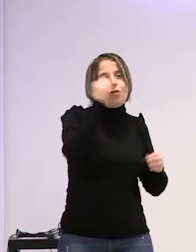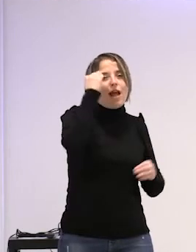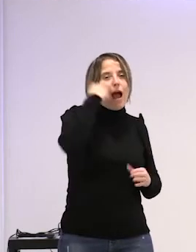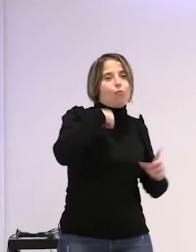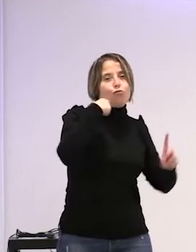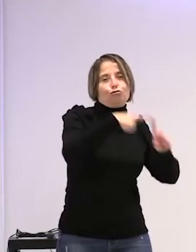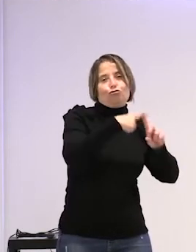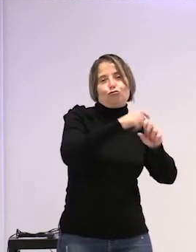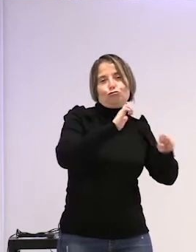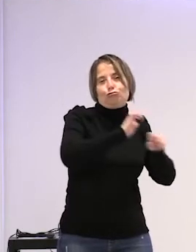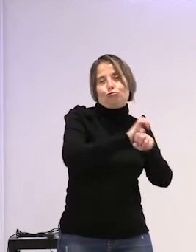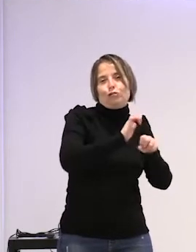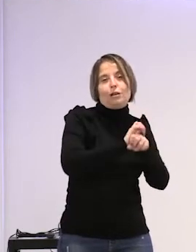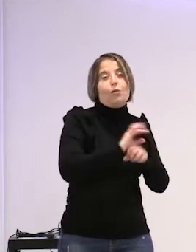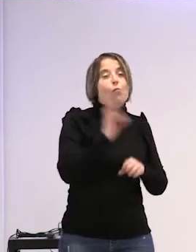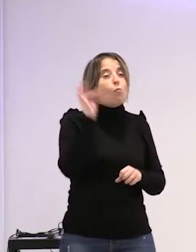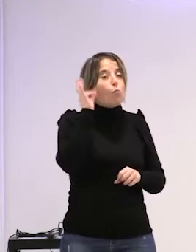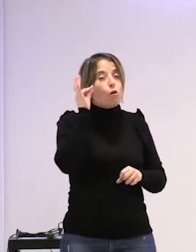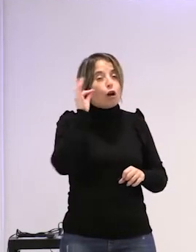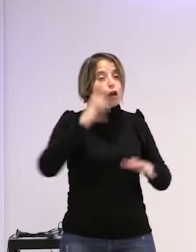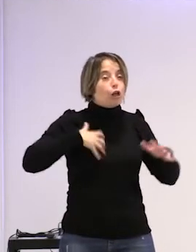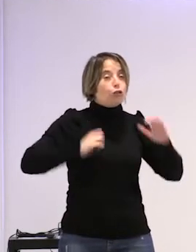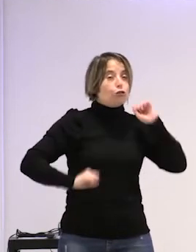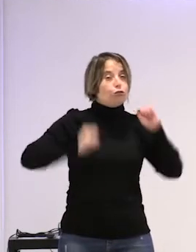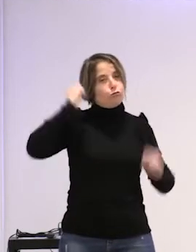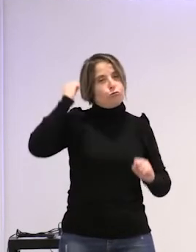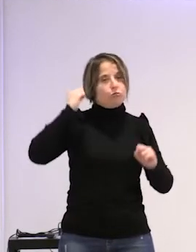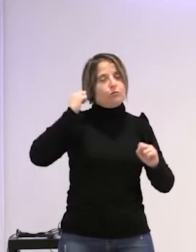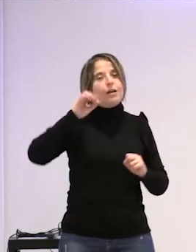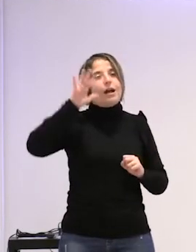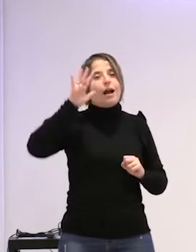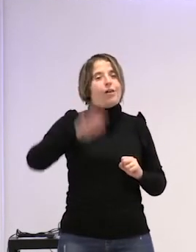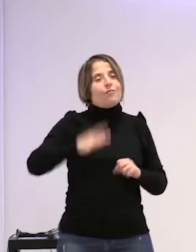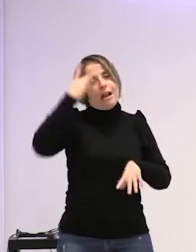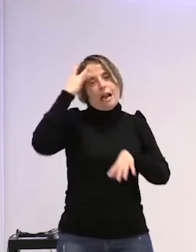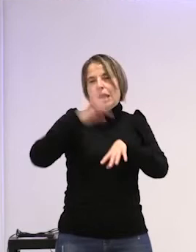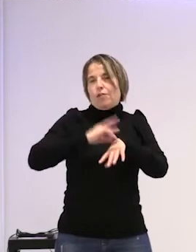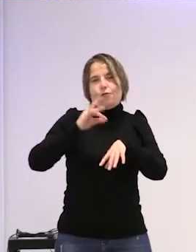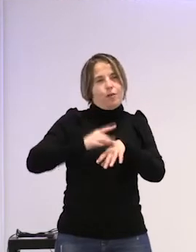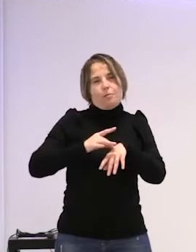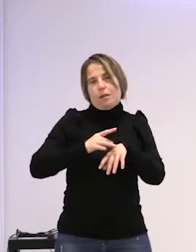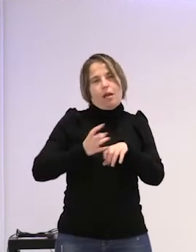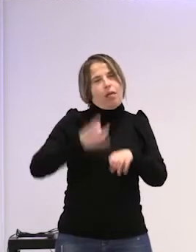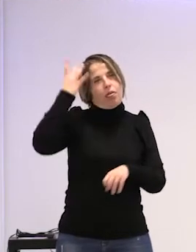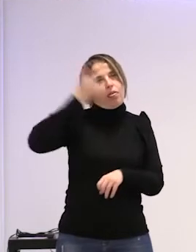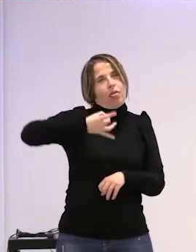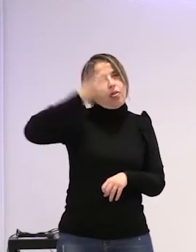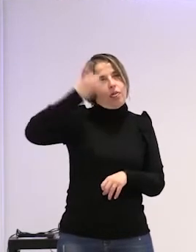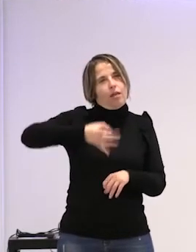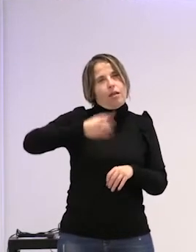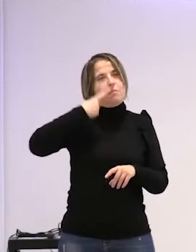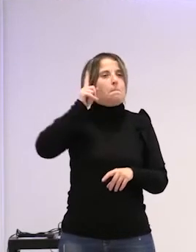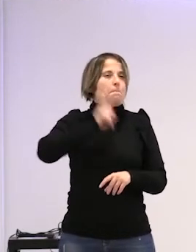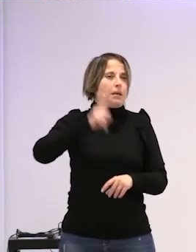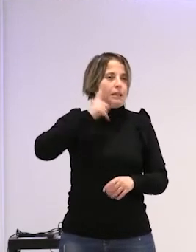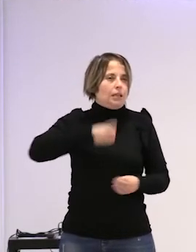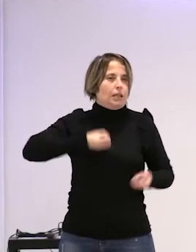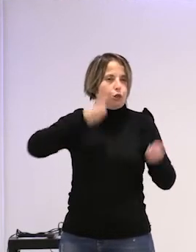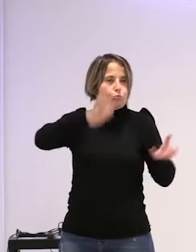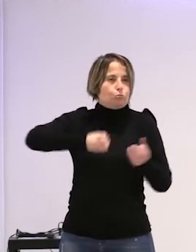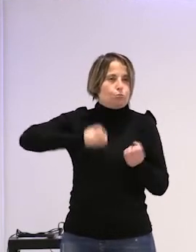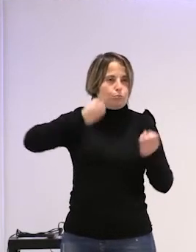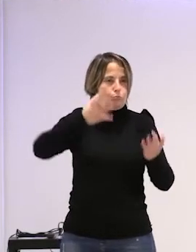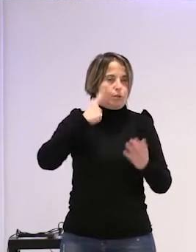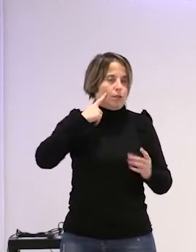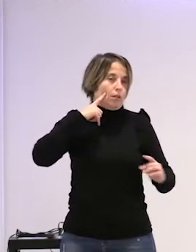sexual y que las mujeres histéricas tenían una tendencia patológica a inventar historias y a relatar mentiras sobre